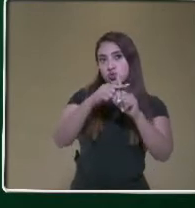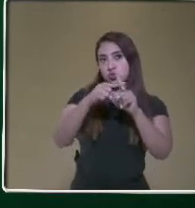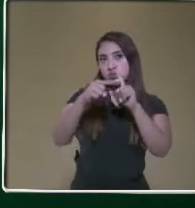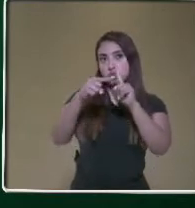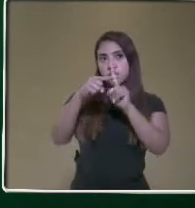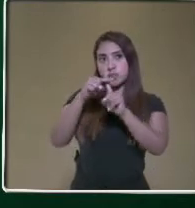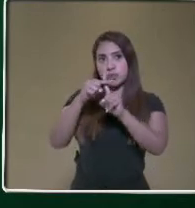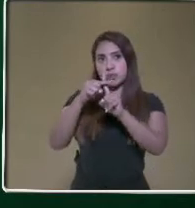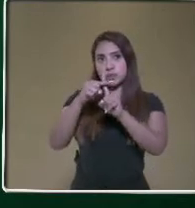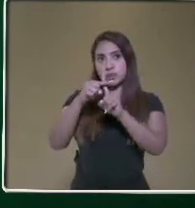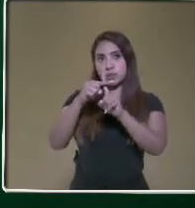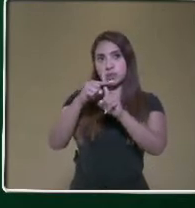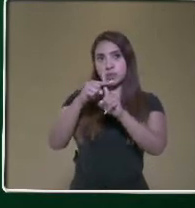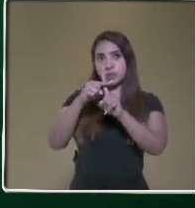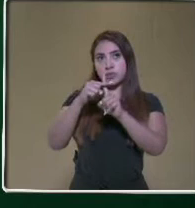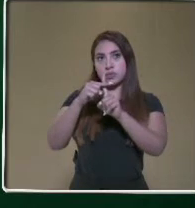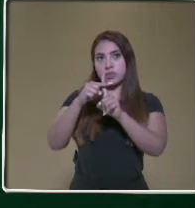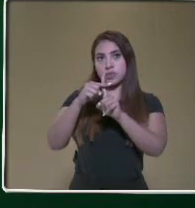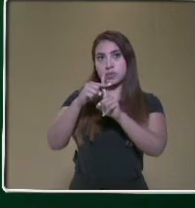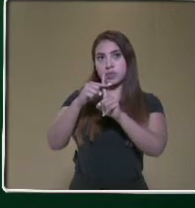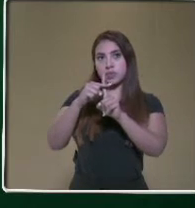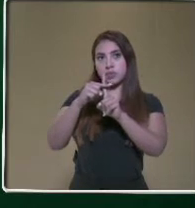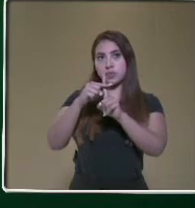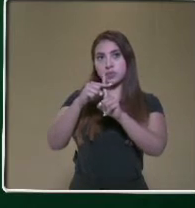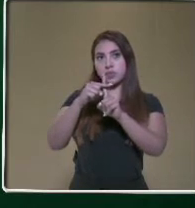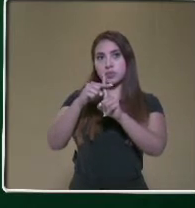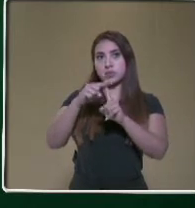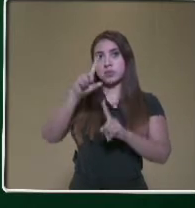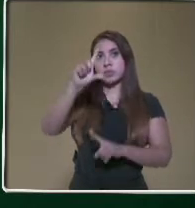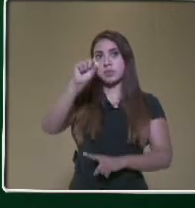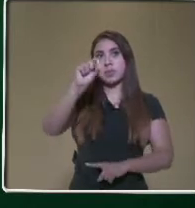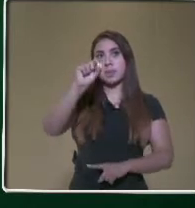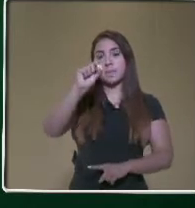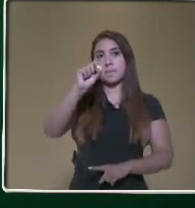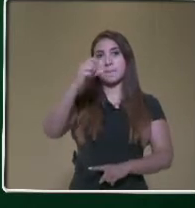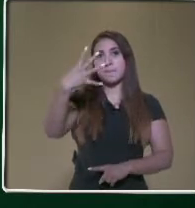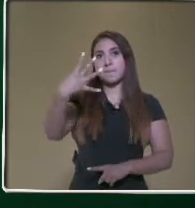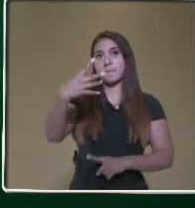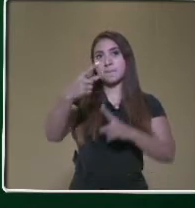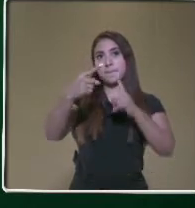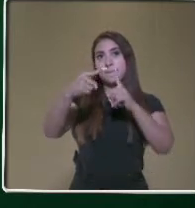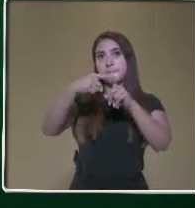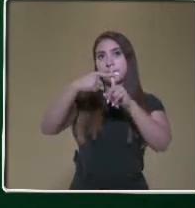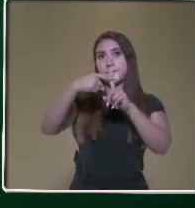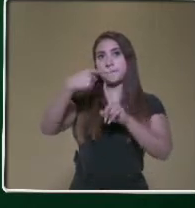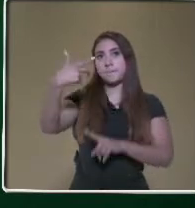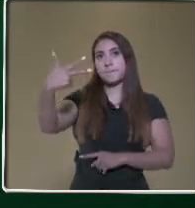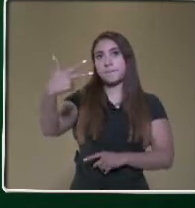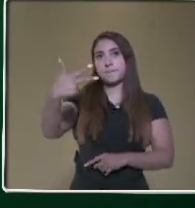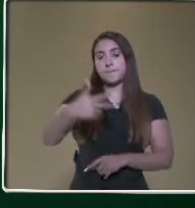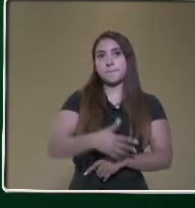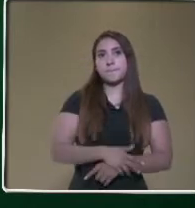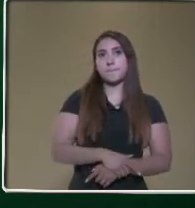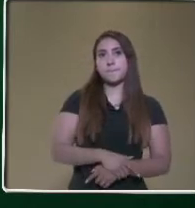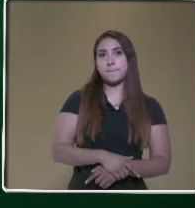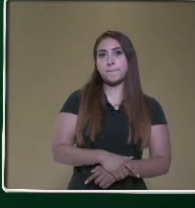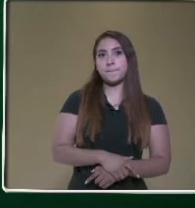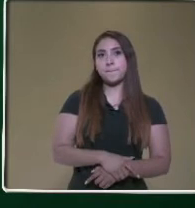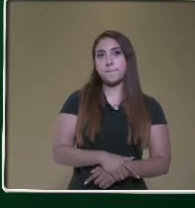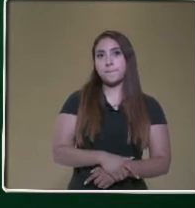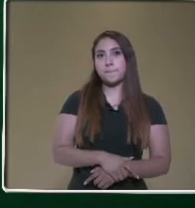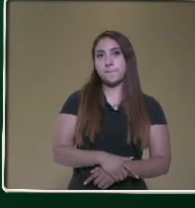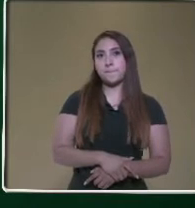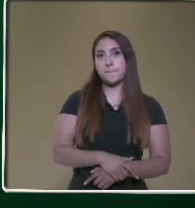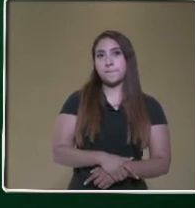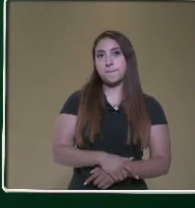operaciones. 24 más 8. Y ahí tenemos que esa cantidad nos